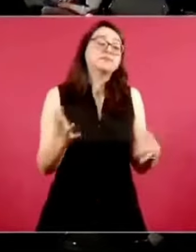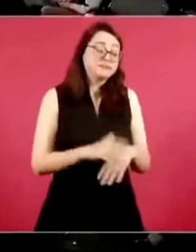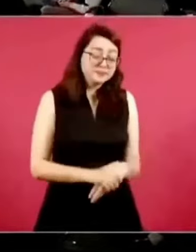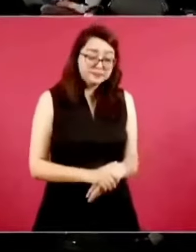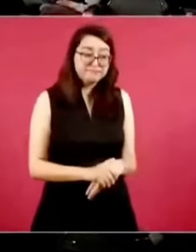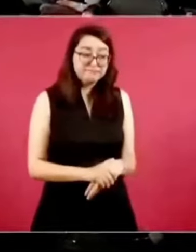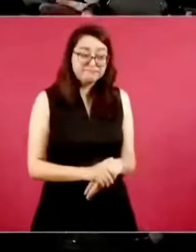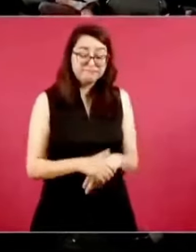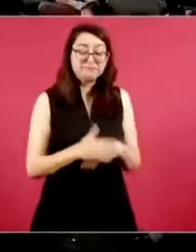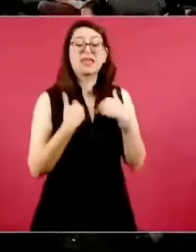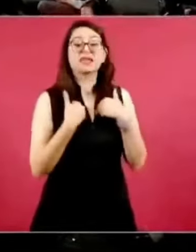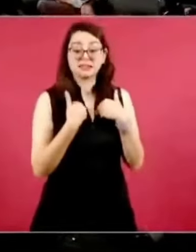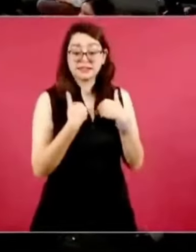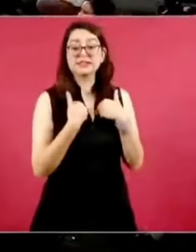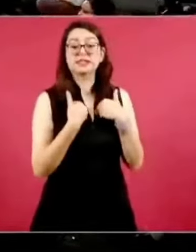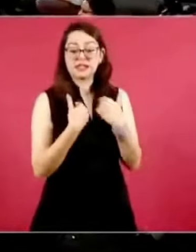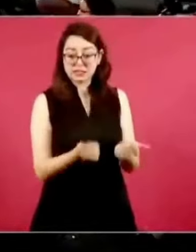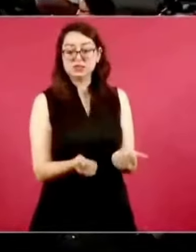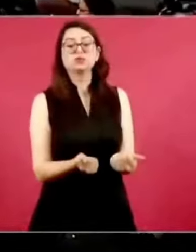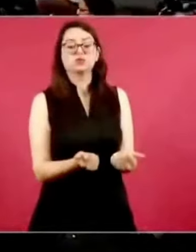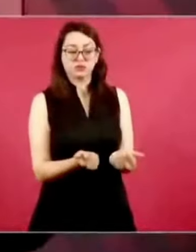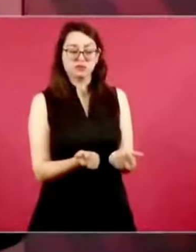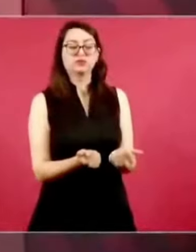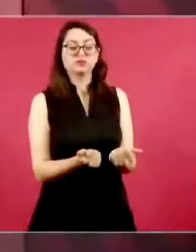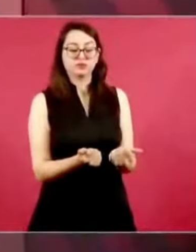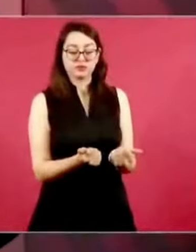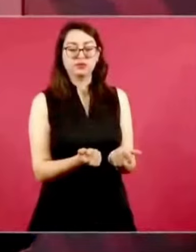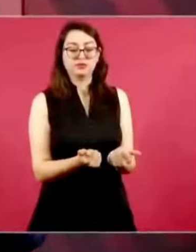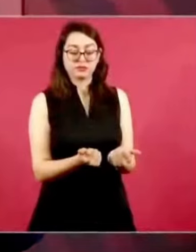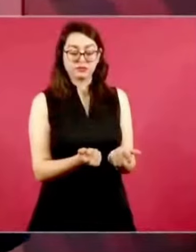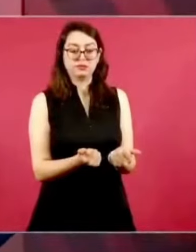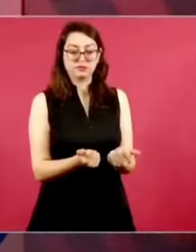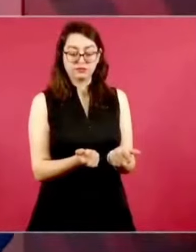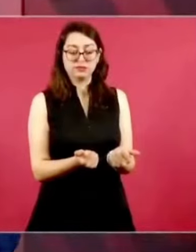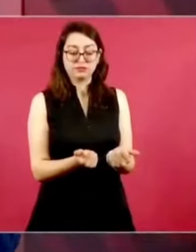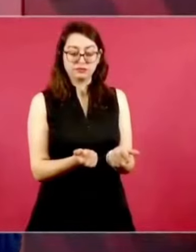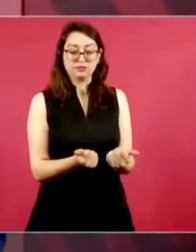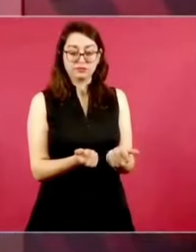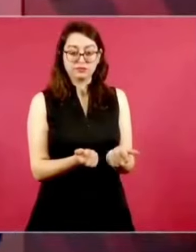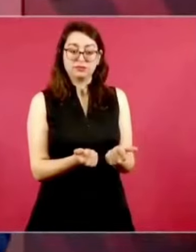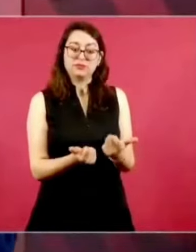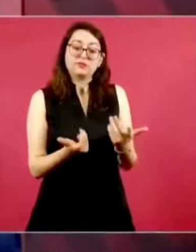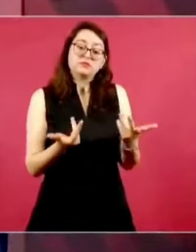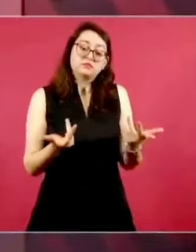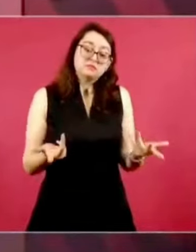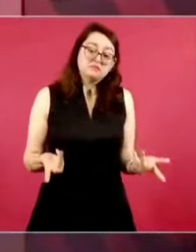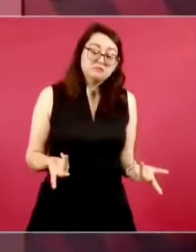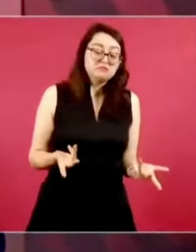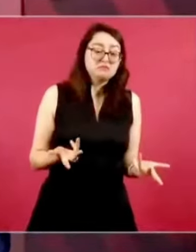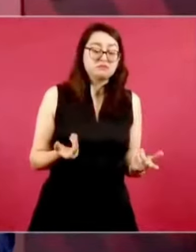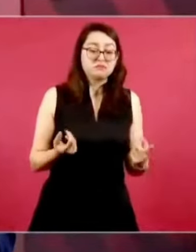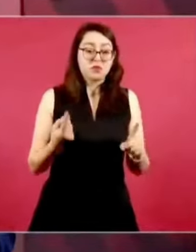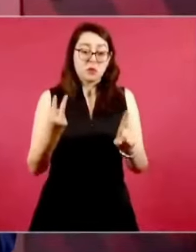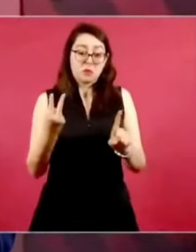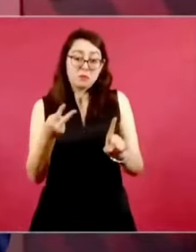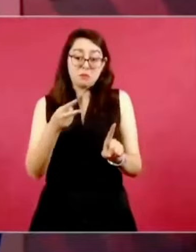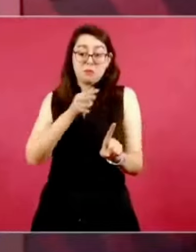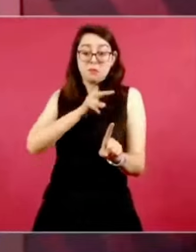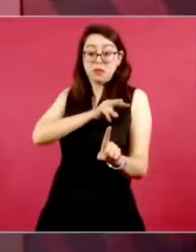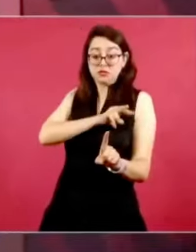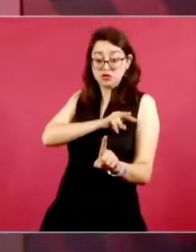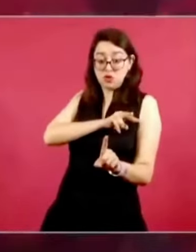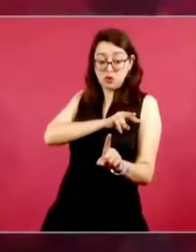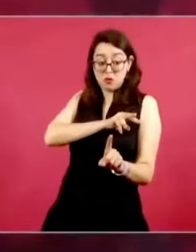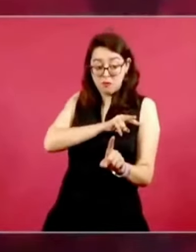tenemos distintas formas